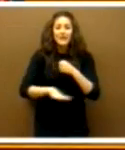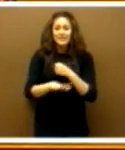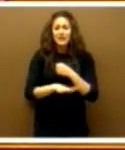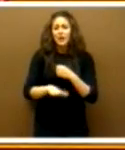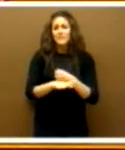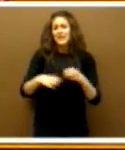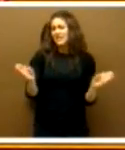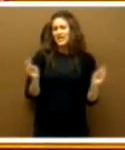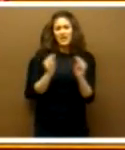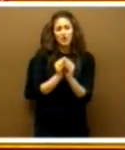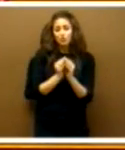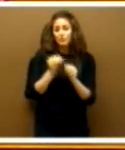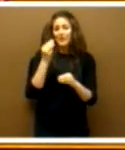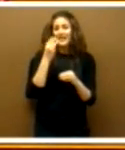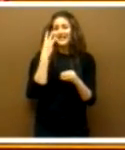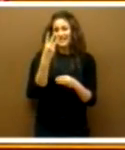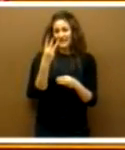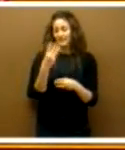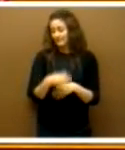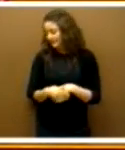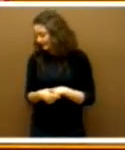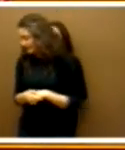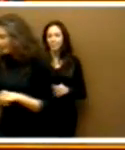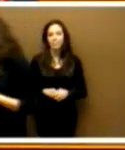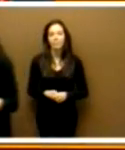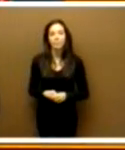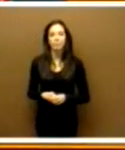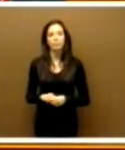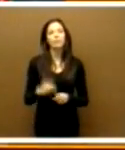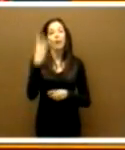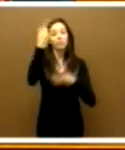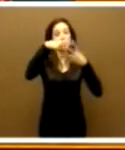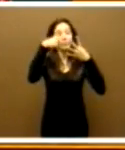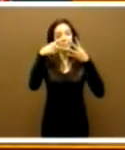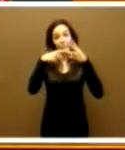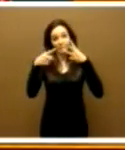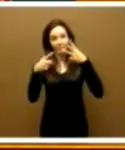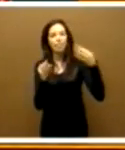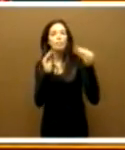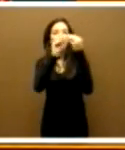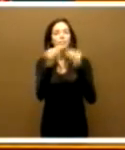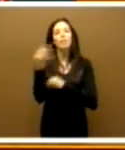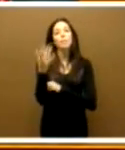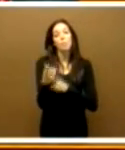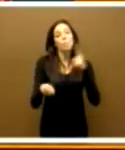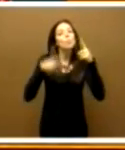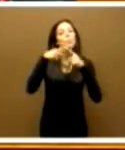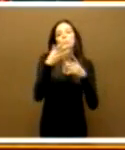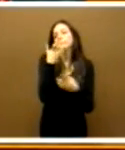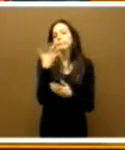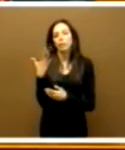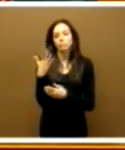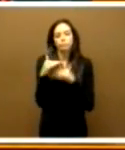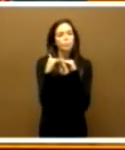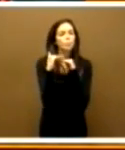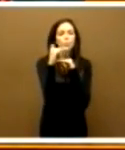resumir, pues, en tres cuestiones. Y hay que conciliar, pues, para crear una estabilidad familiar, pues, de todo